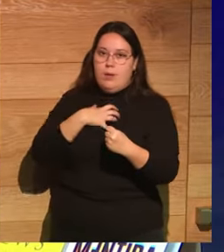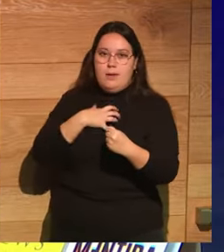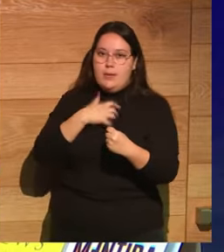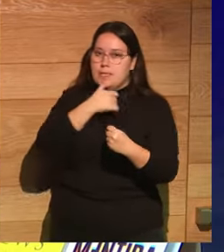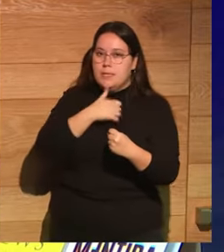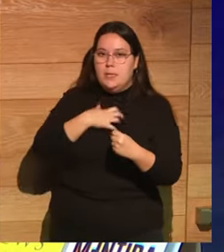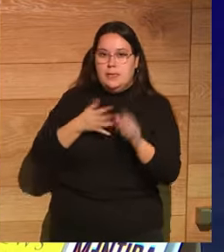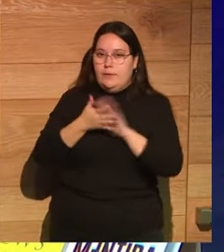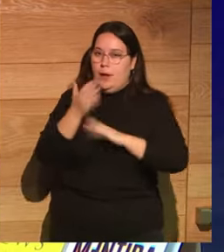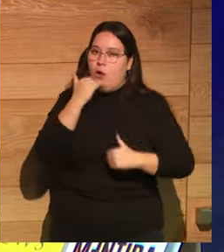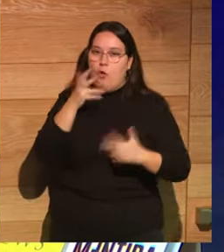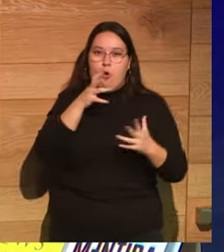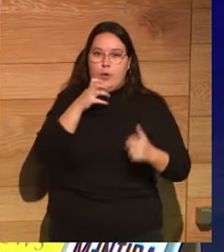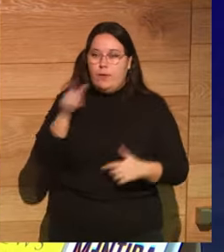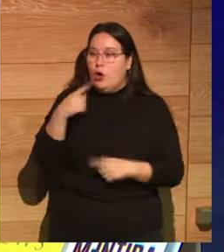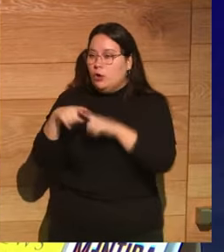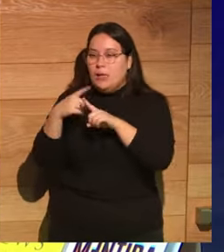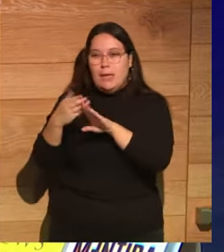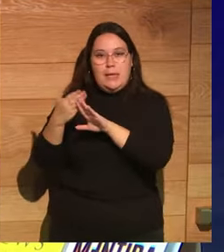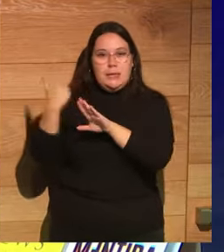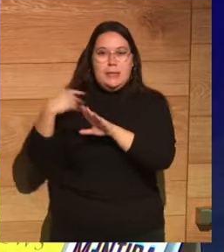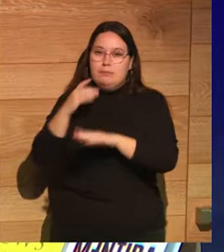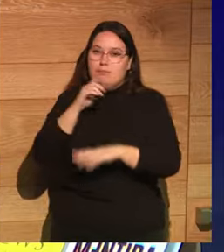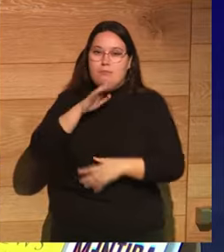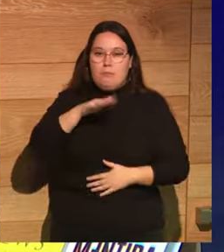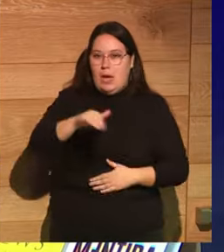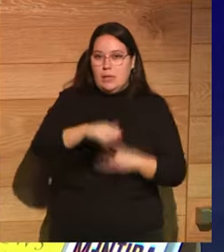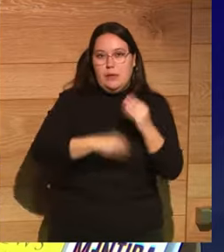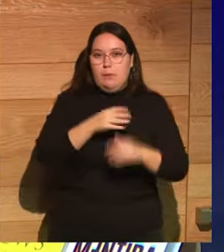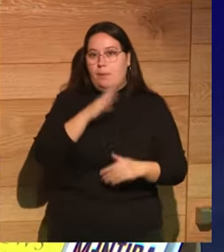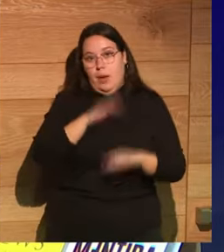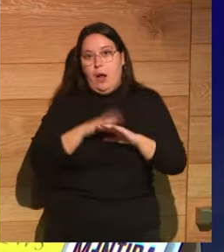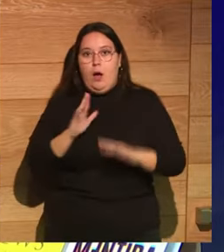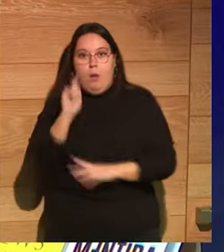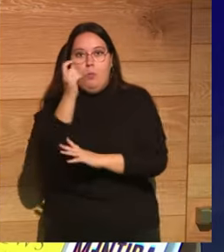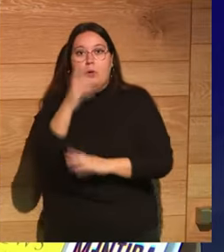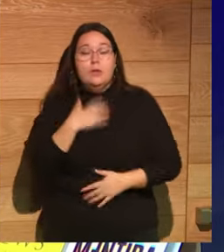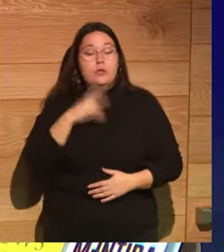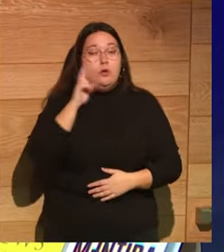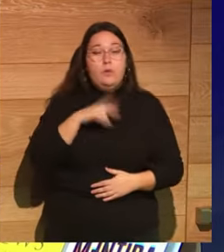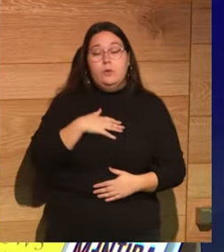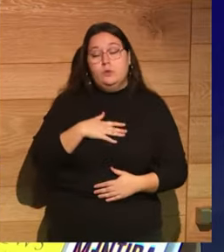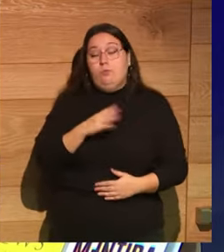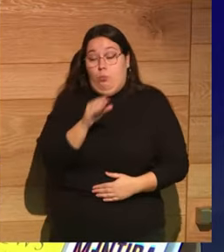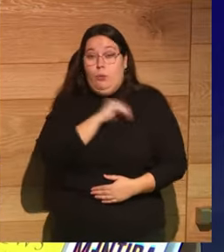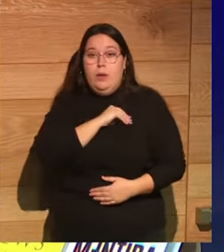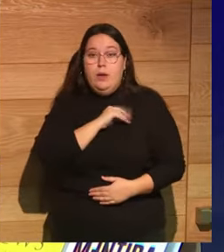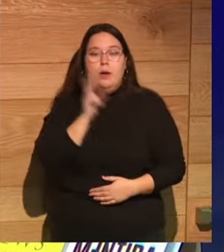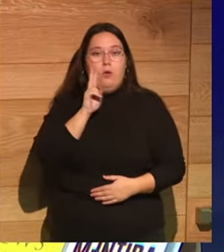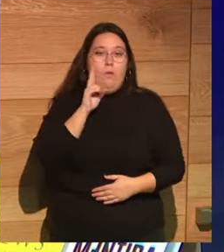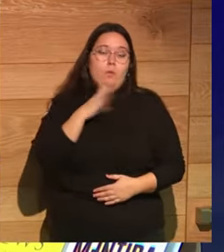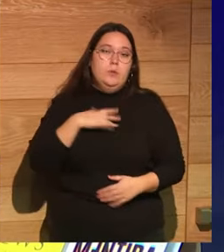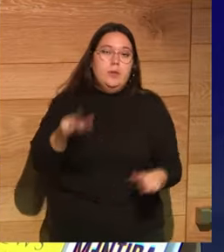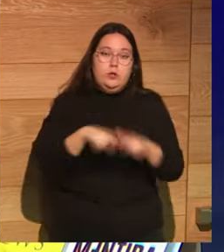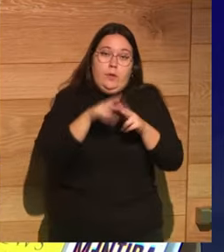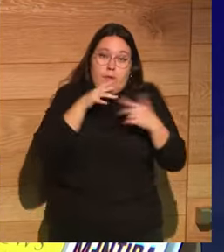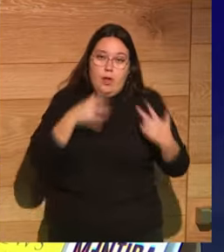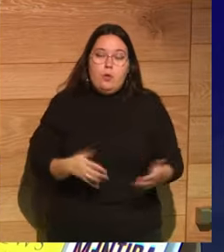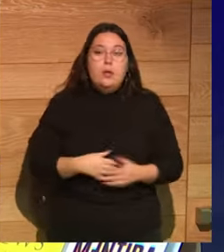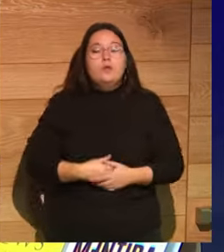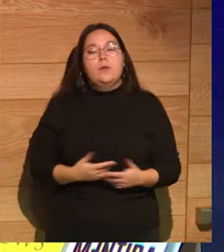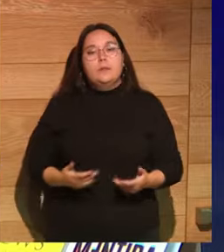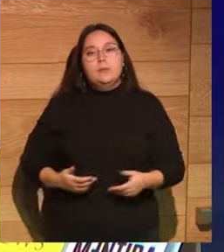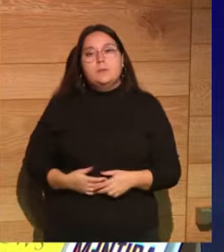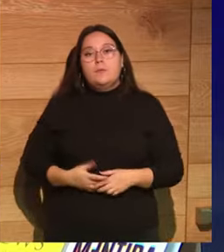algo horrible, tenía que haber hecho cosas muy malas para llegar ahí. Y yo creo que esto lo podemos ver, por desgracia, todavía reflejado en nuestra sociedad de hoy en día.